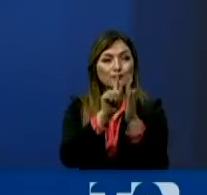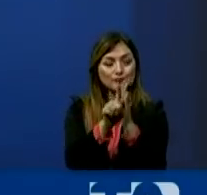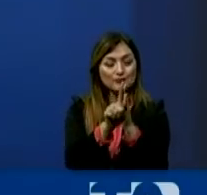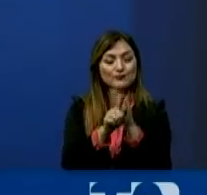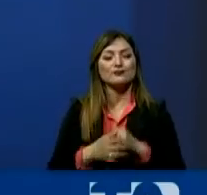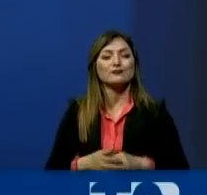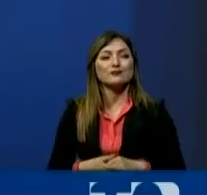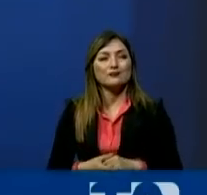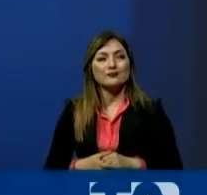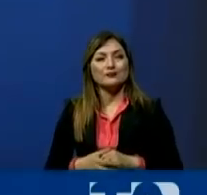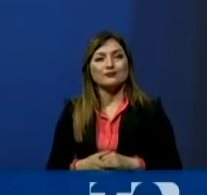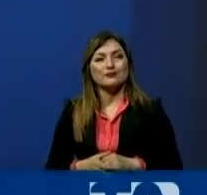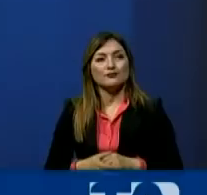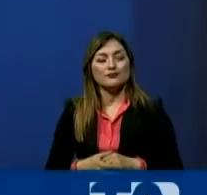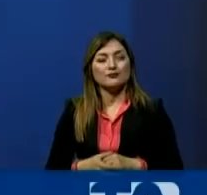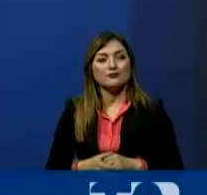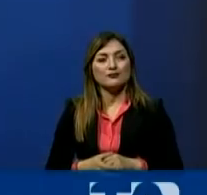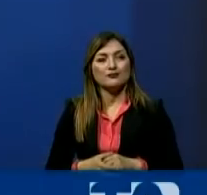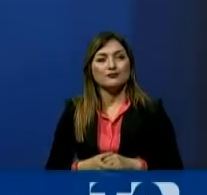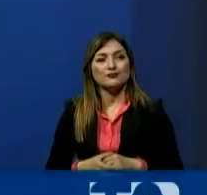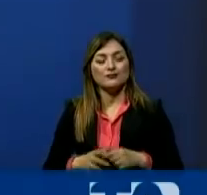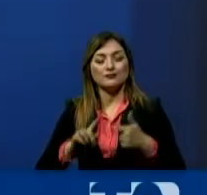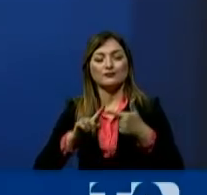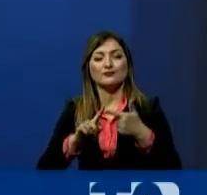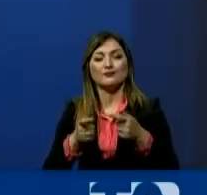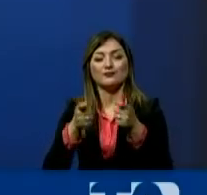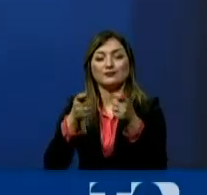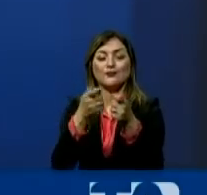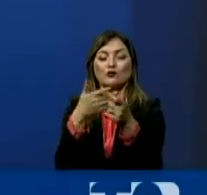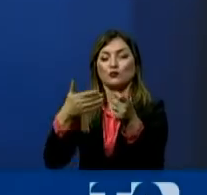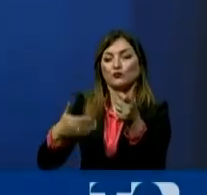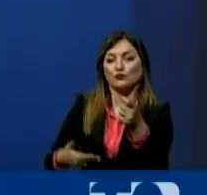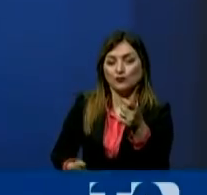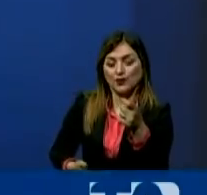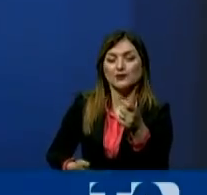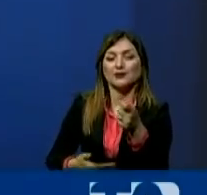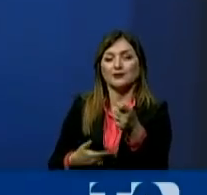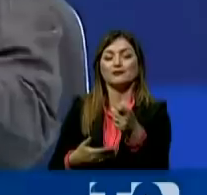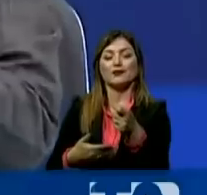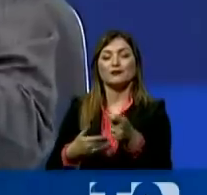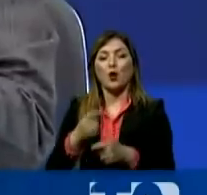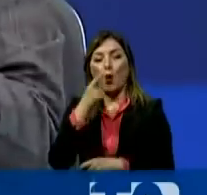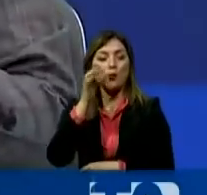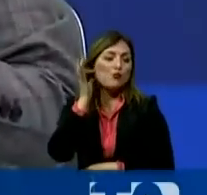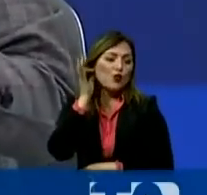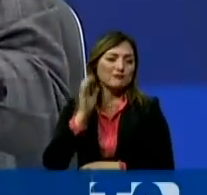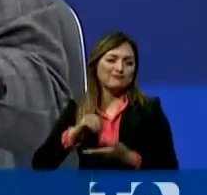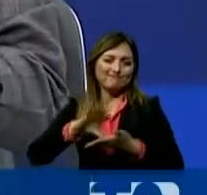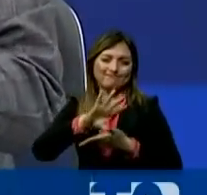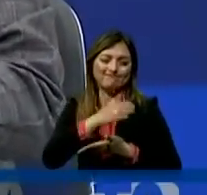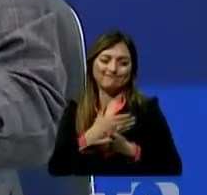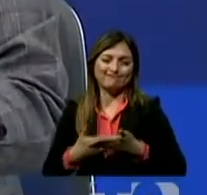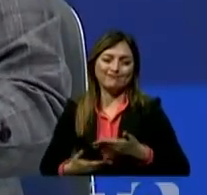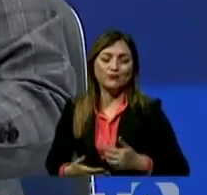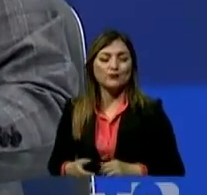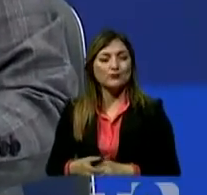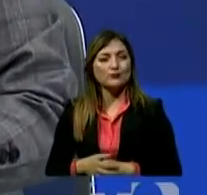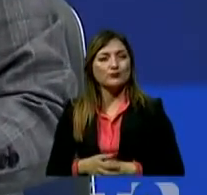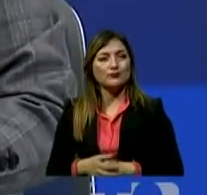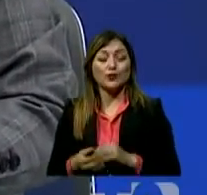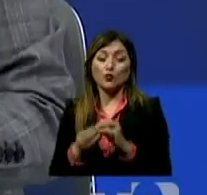denuncia y la misma que se la hace ante la presidenta o el presidente de la Asamblea. Ok. Usted dice, son los